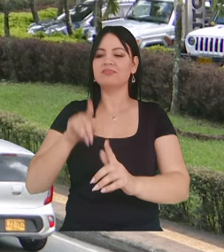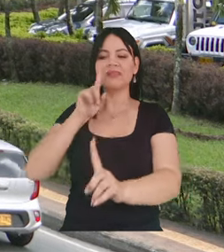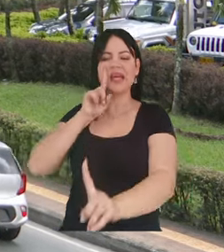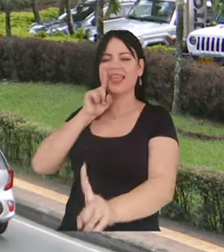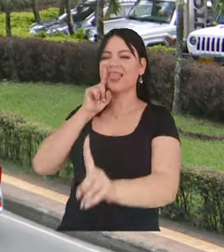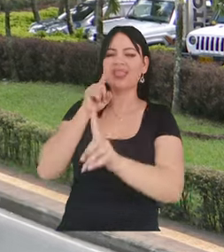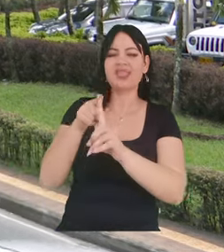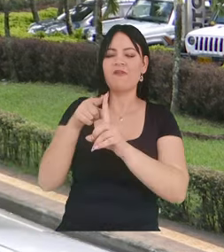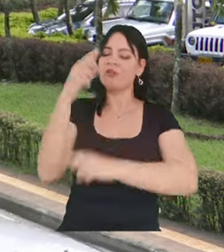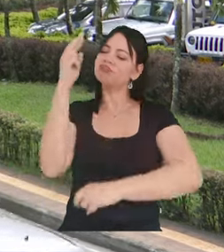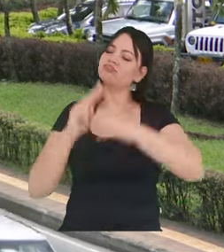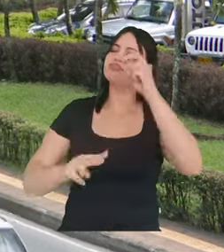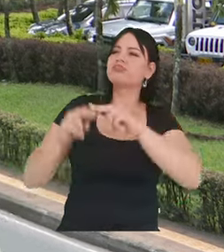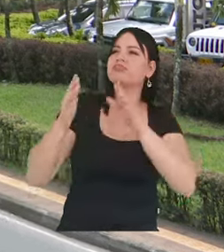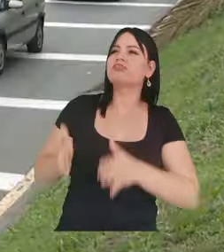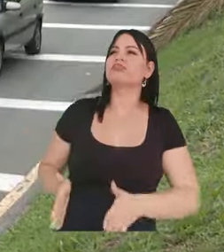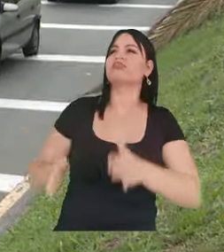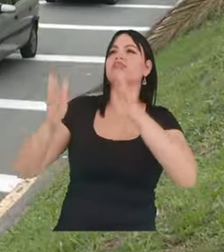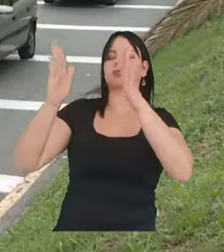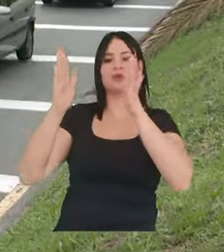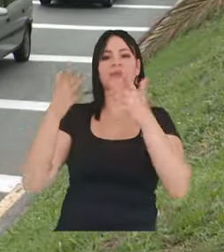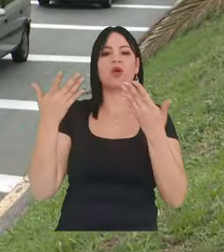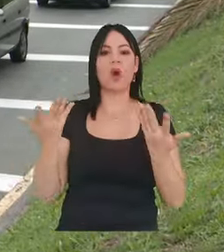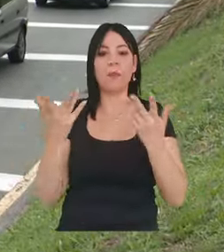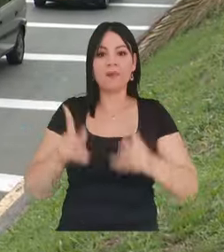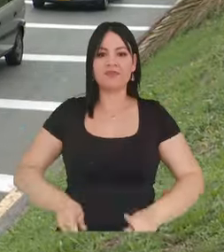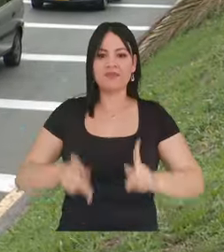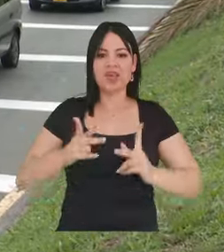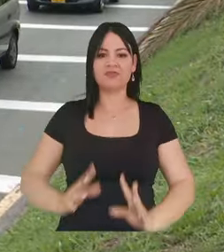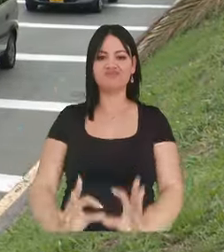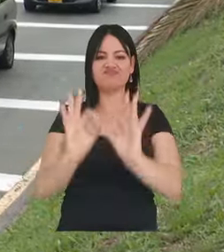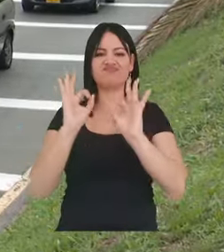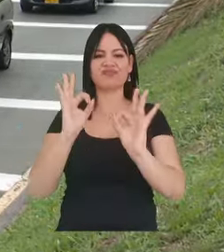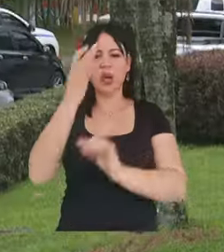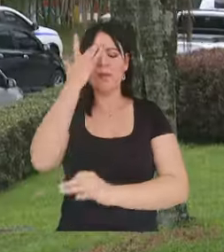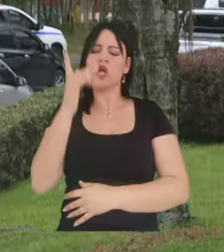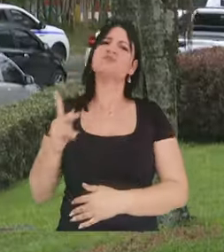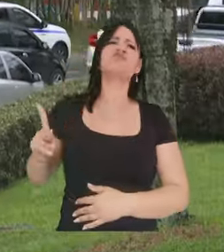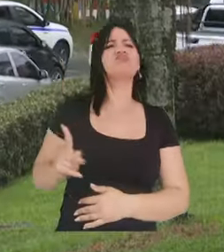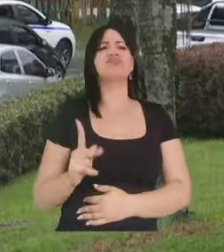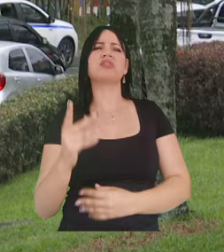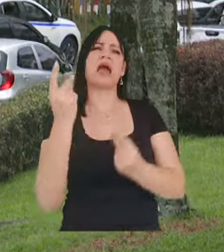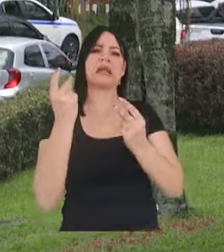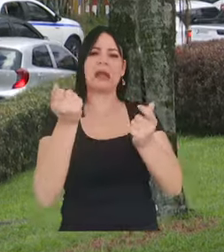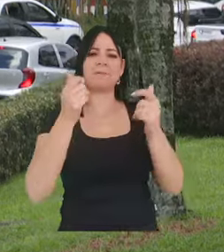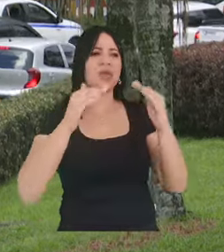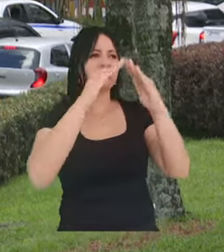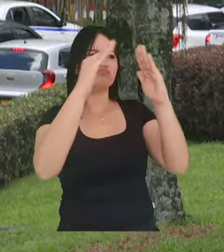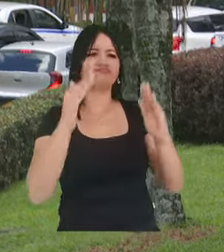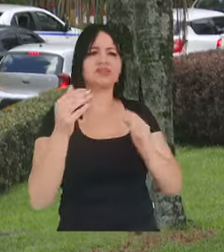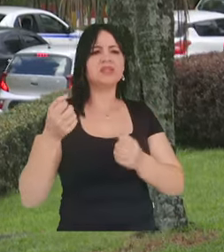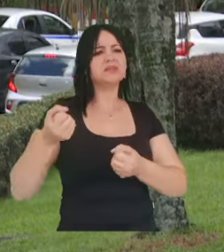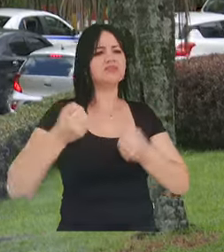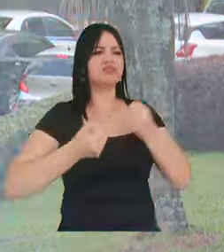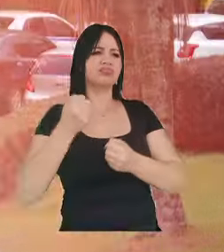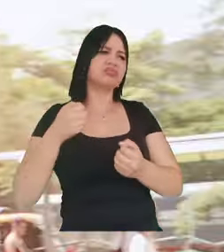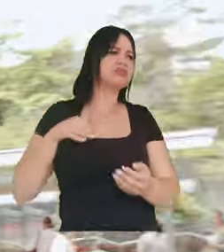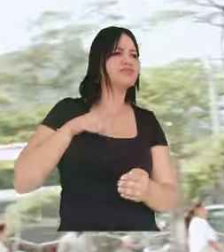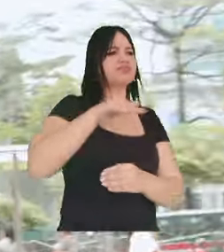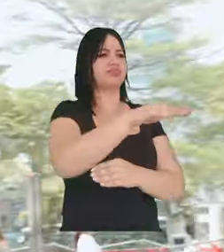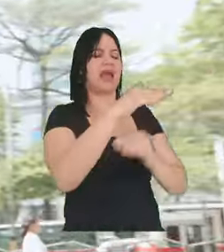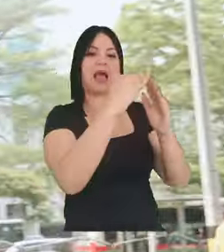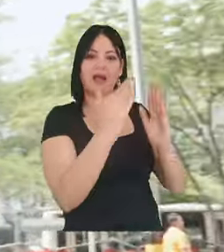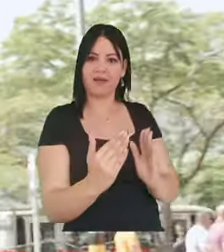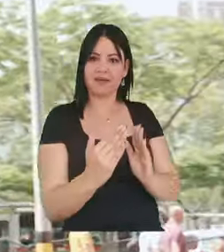A posarle a mayor infraestructura en nuestra ciudad es tener mejor calidad de vida pues nos desplazamos con mayor agilidad, llegamos más rápido a nuestras casas